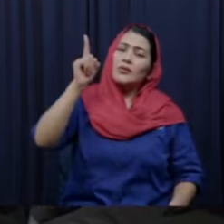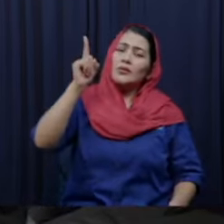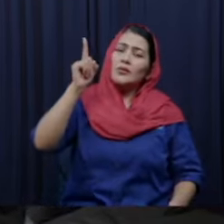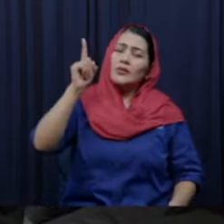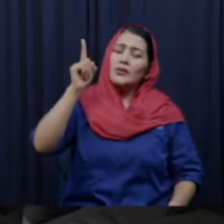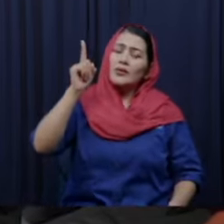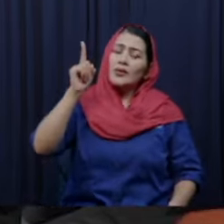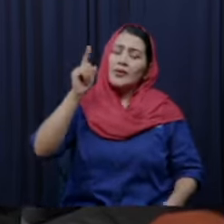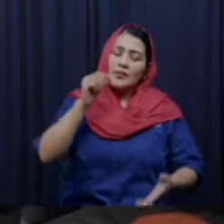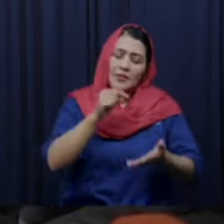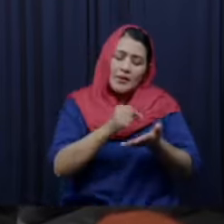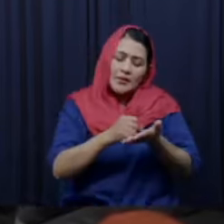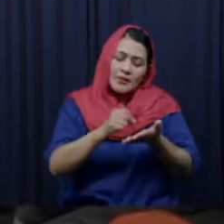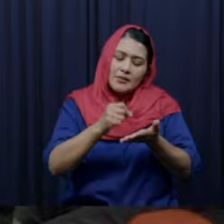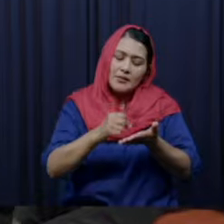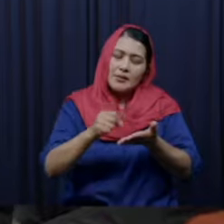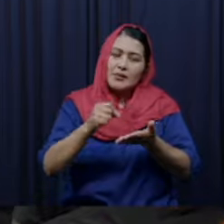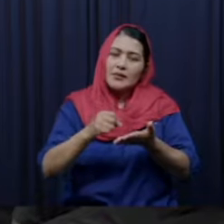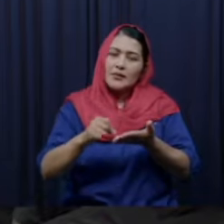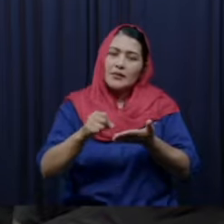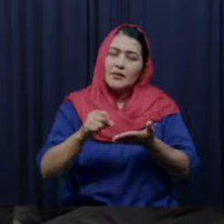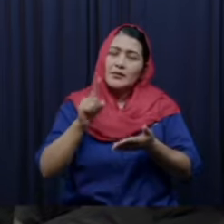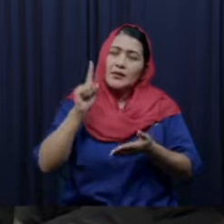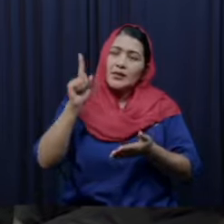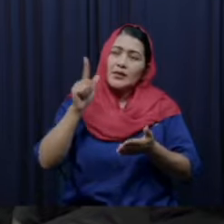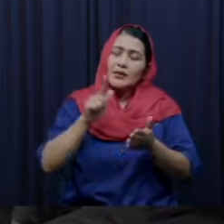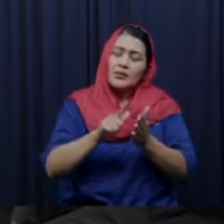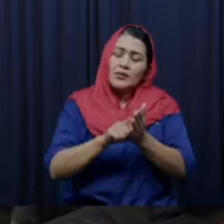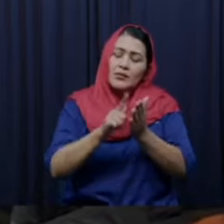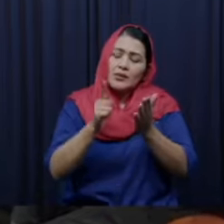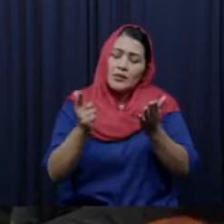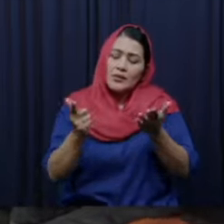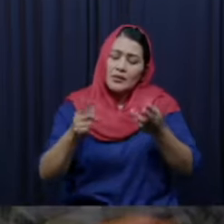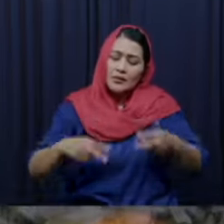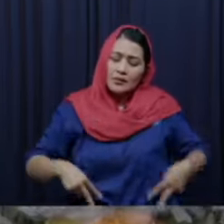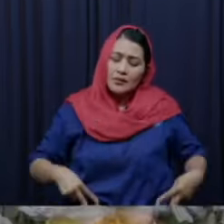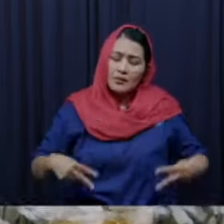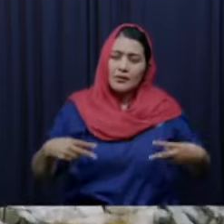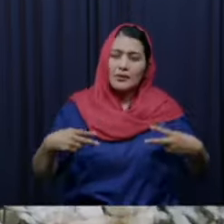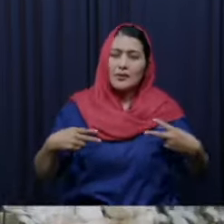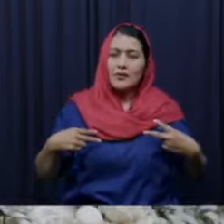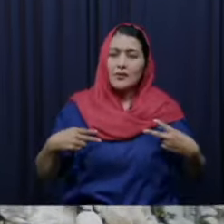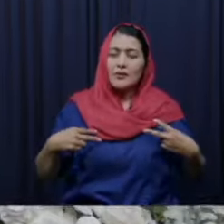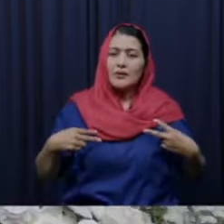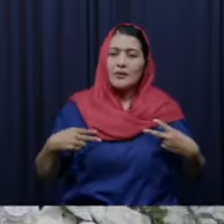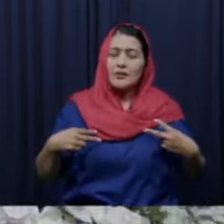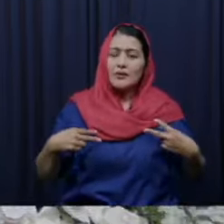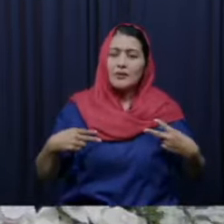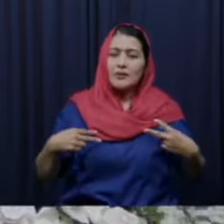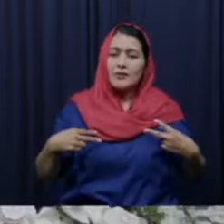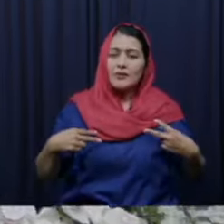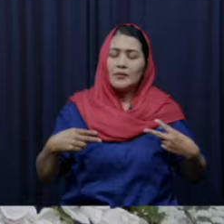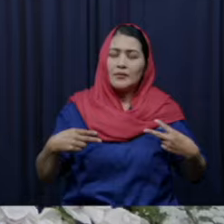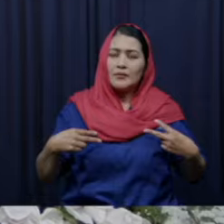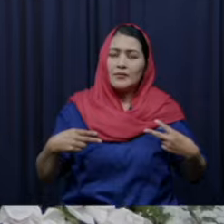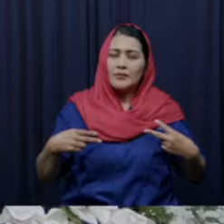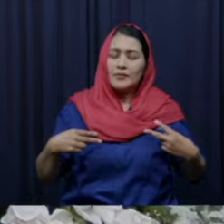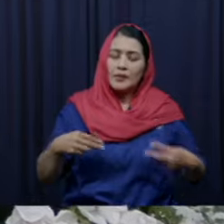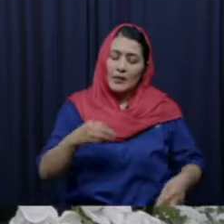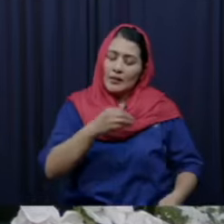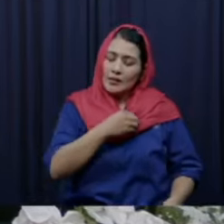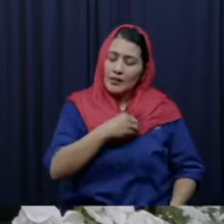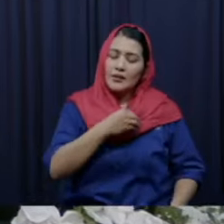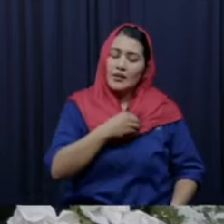desea pasar lo puede hacer con toda libertad yo quisiera pedirles que me ayuden a bendecir a las personas que ya están acá adelante por